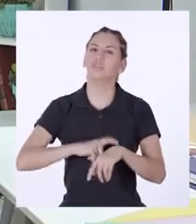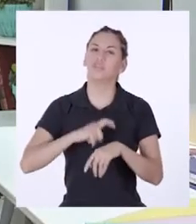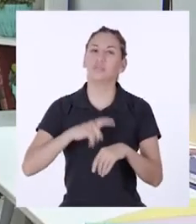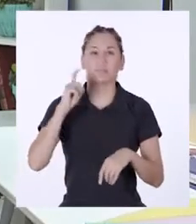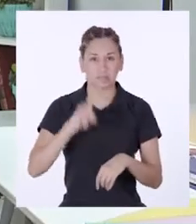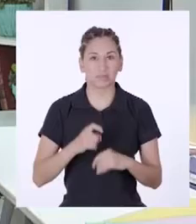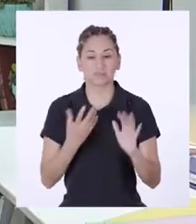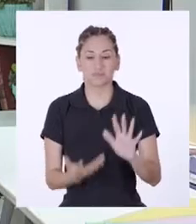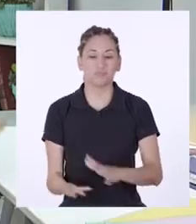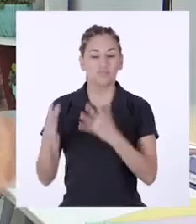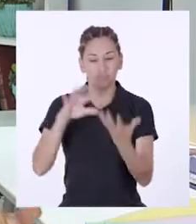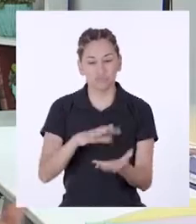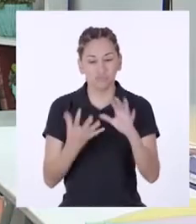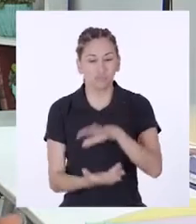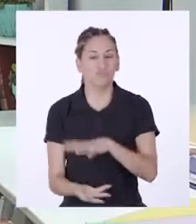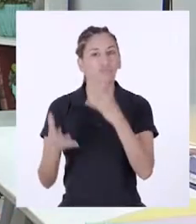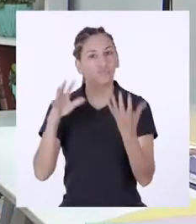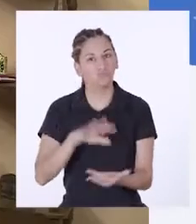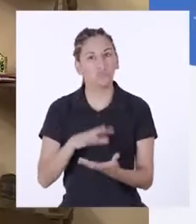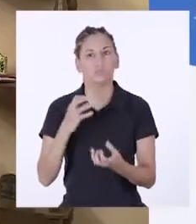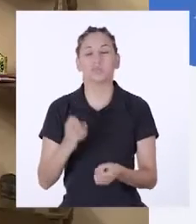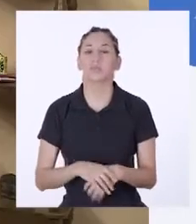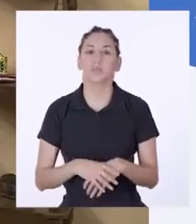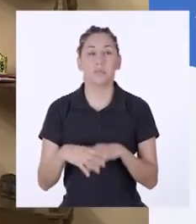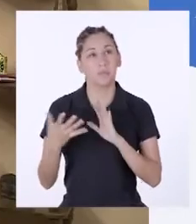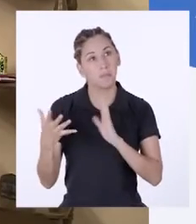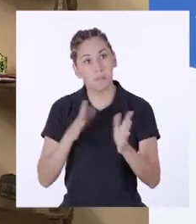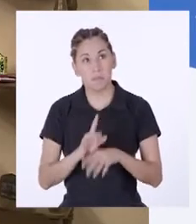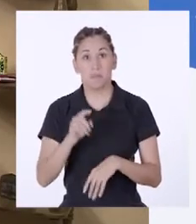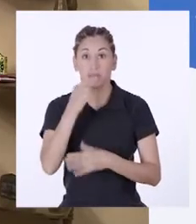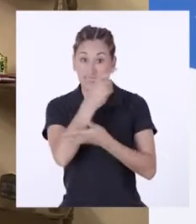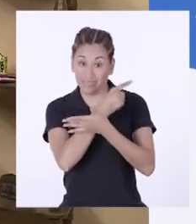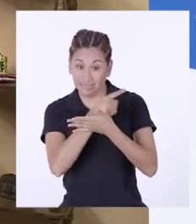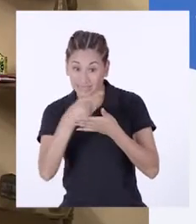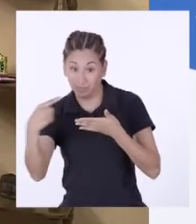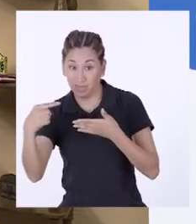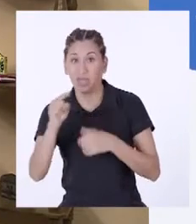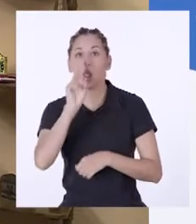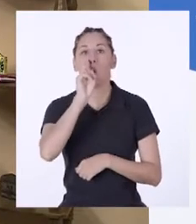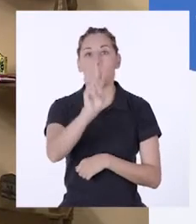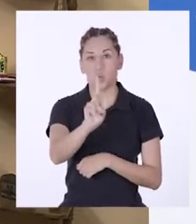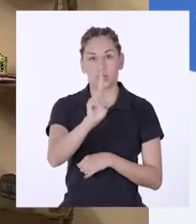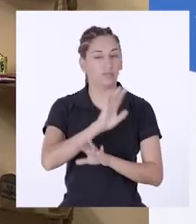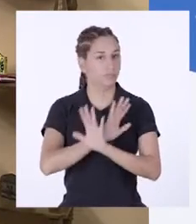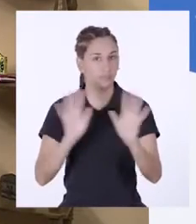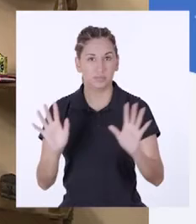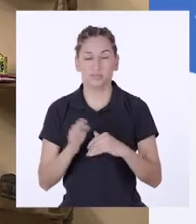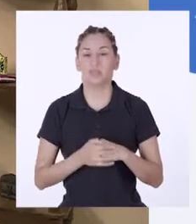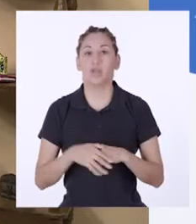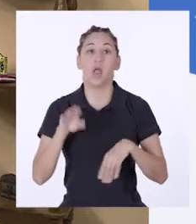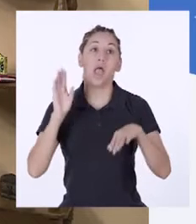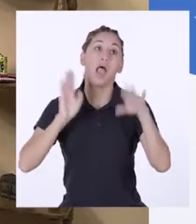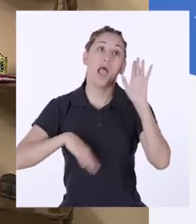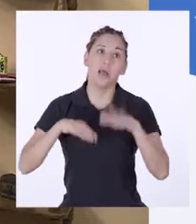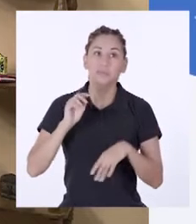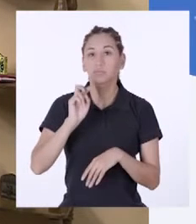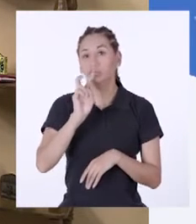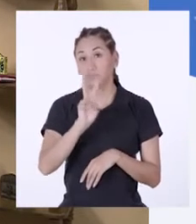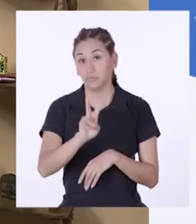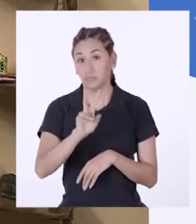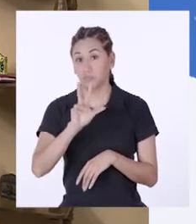deberíamos voltear el compostaje? Al menos una vez a la semana. También puede ser más seguido.